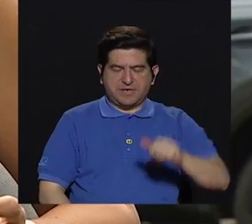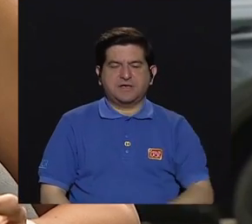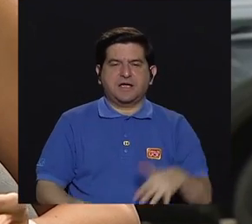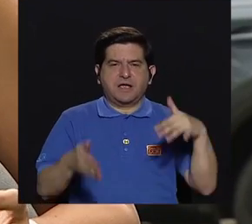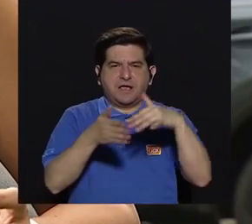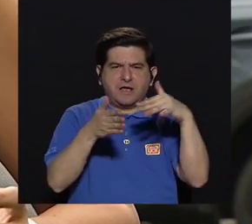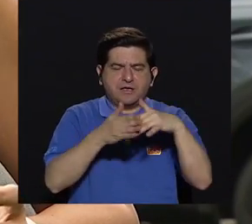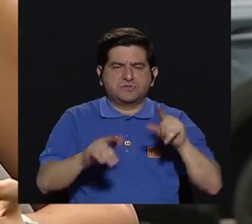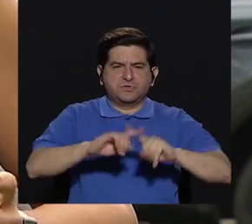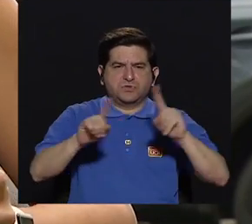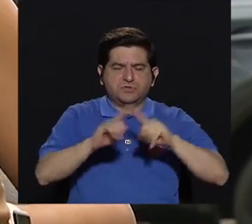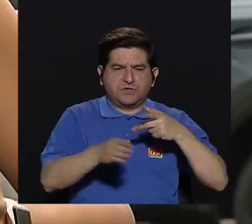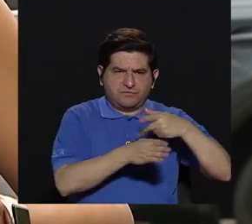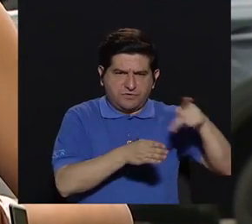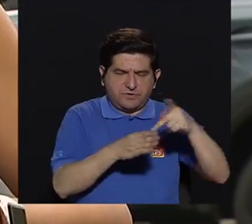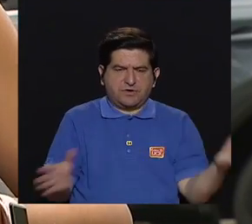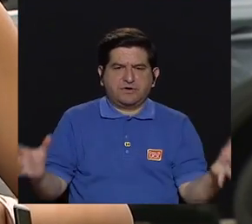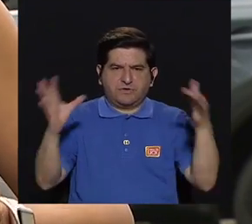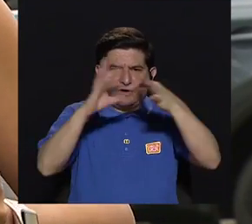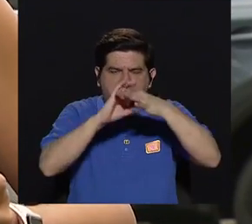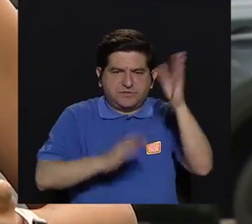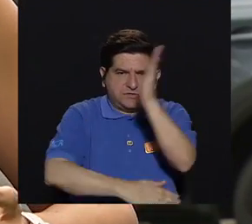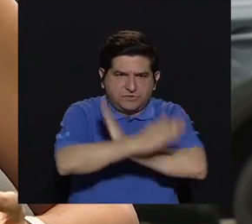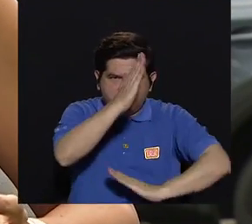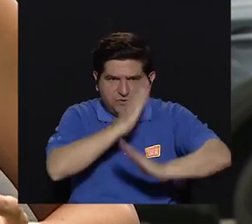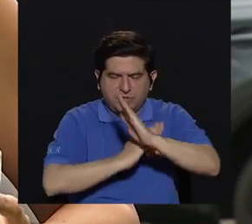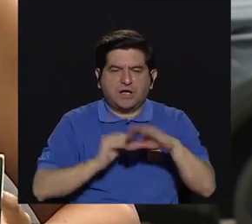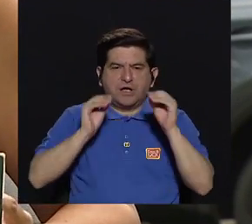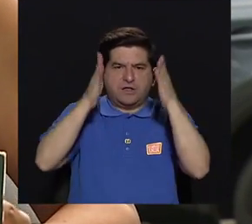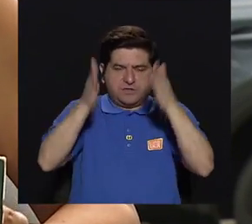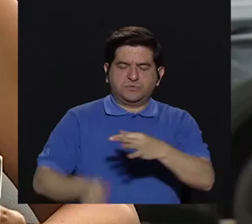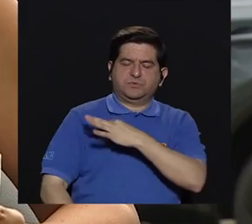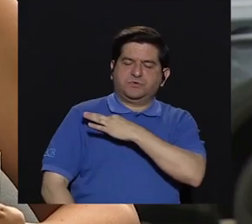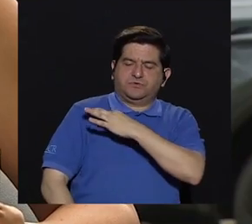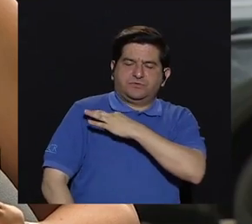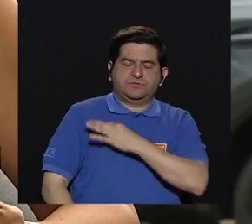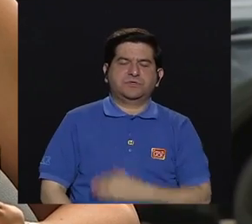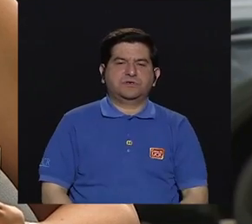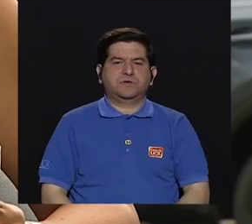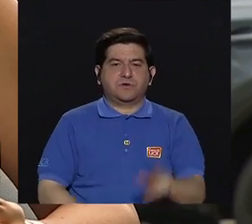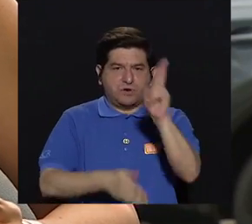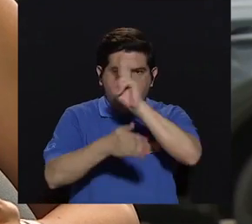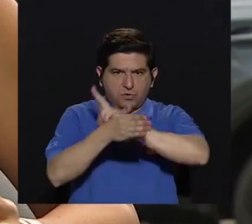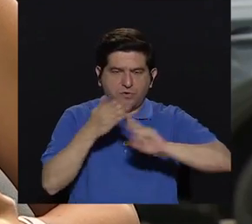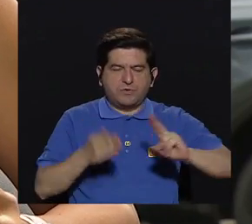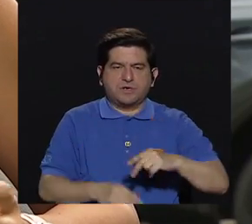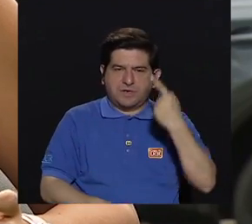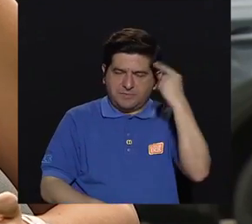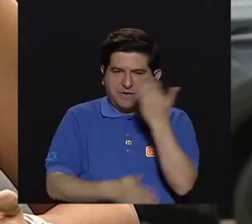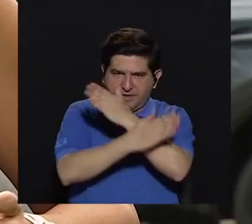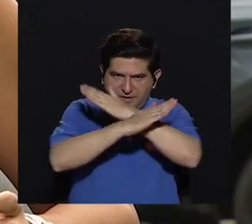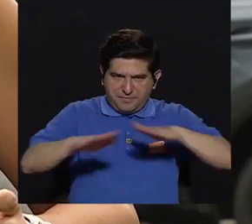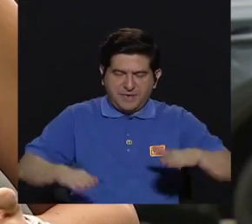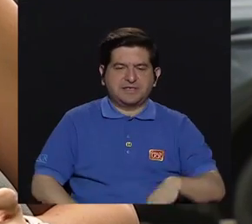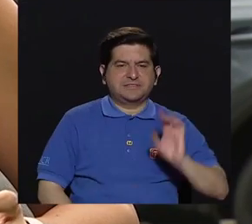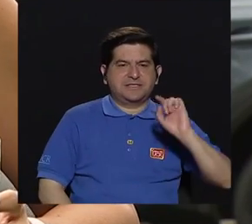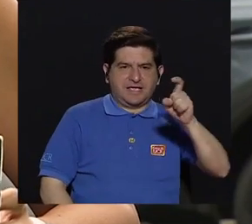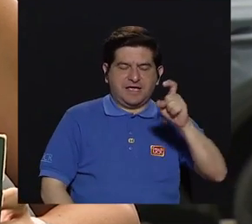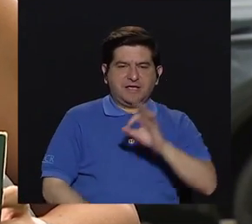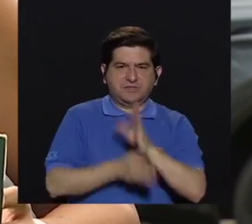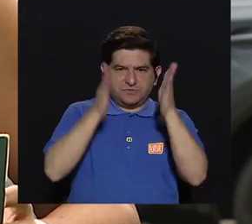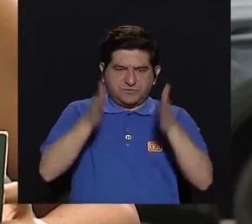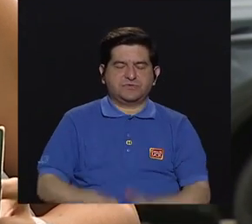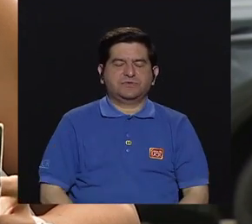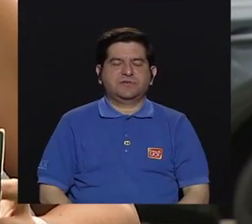académica en estudios interdisciplinarios sobre discapacidad. Ella sido profesora invitada de la Universidad para la Paz y exfuncionaria